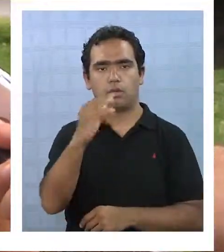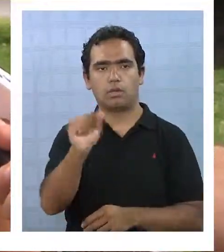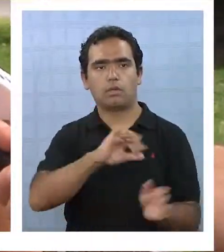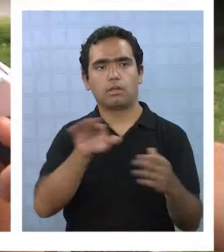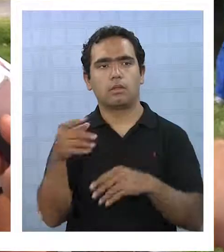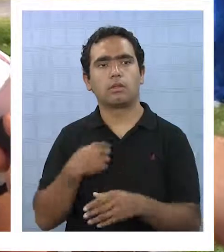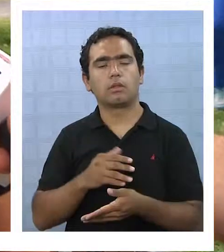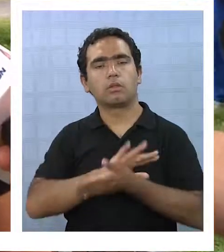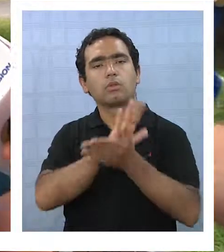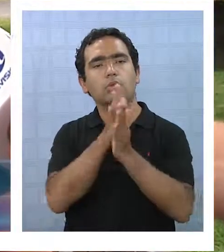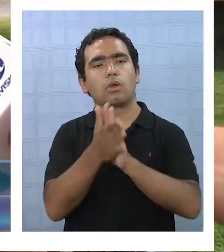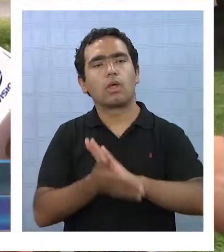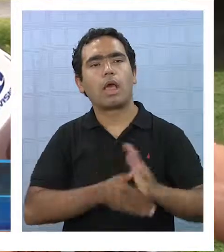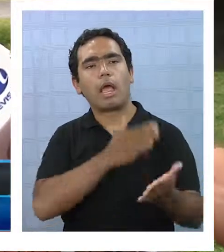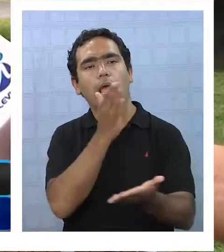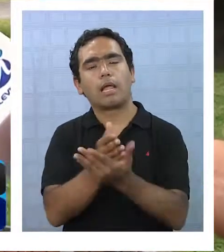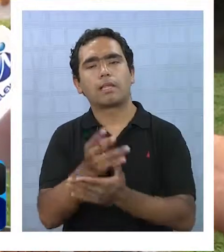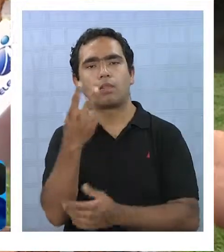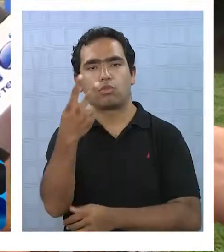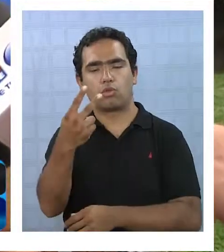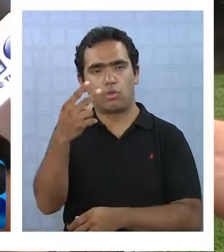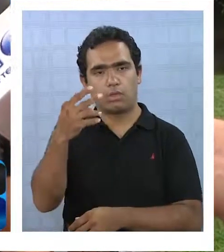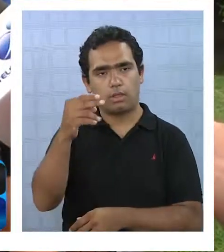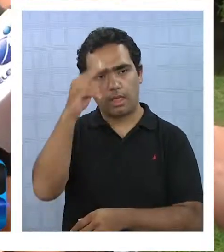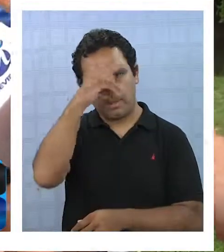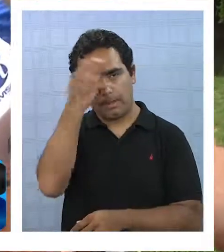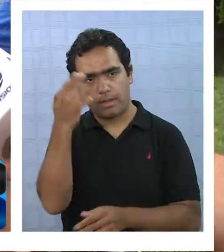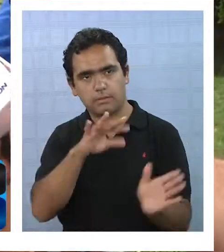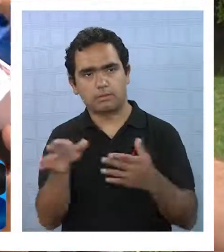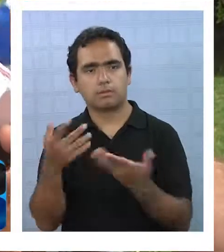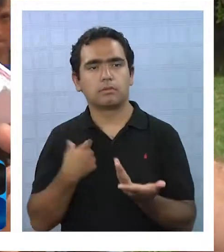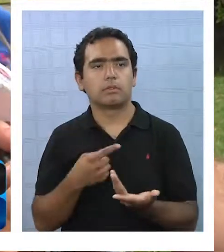de marzo. Ya, o sea, van a ver otras actividades... Exactamente, por ejemplo.